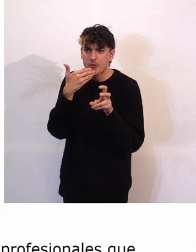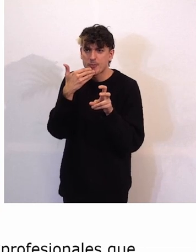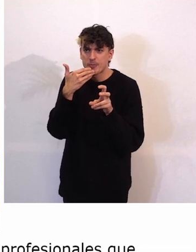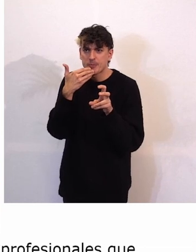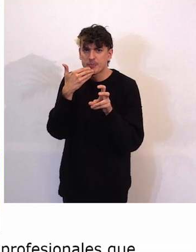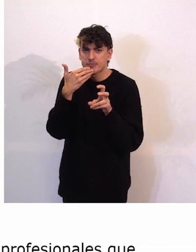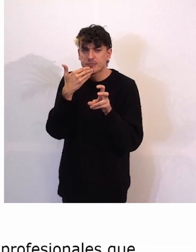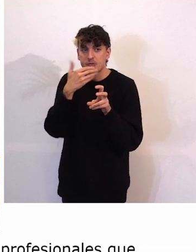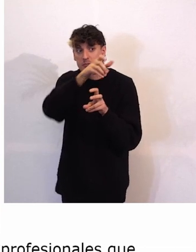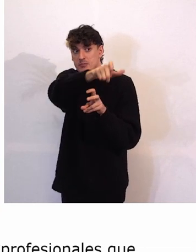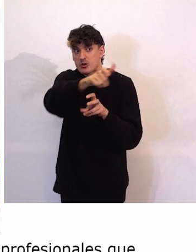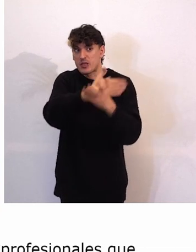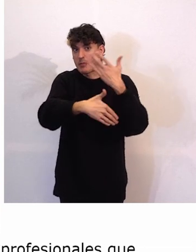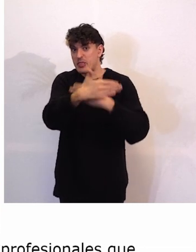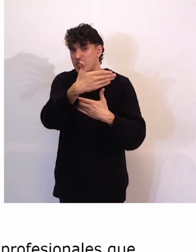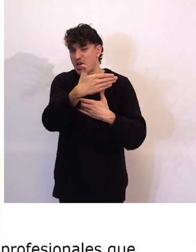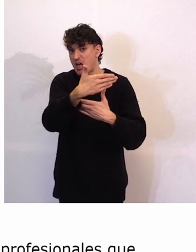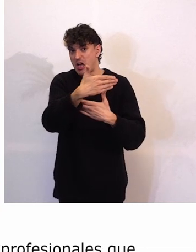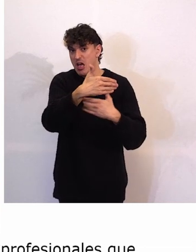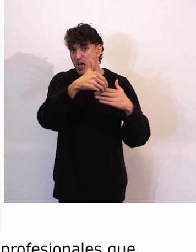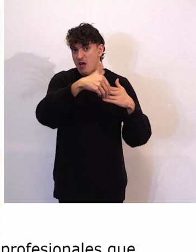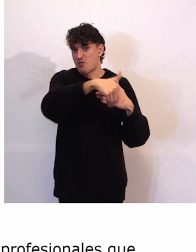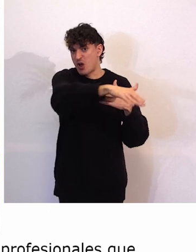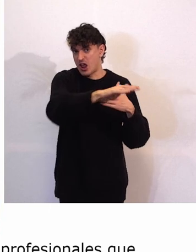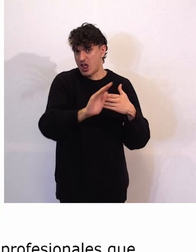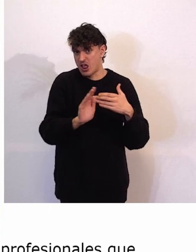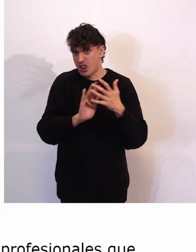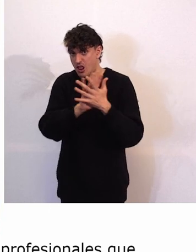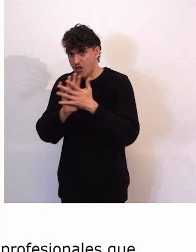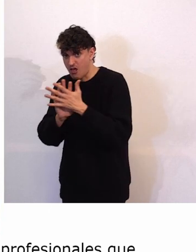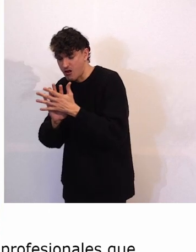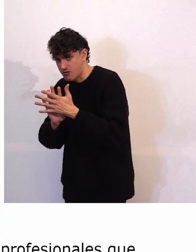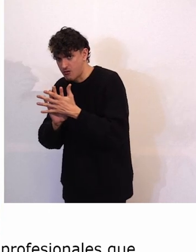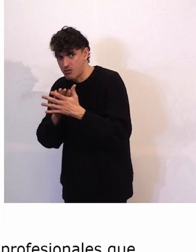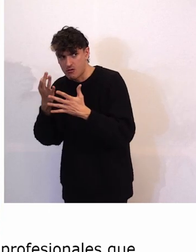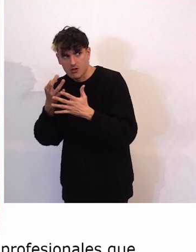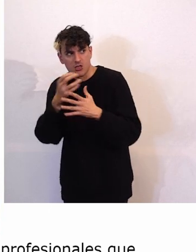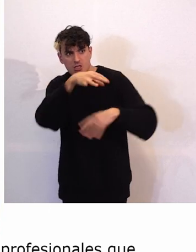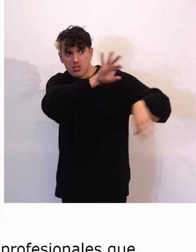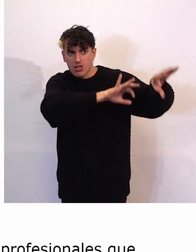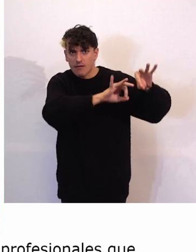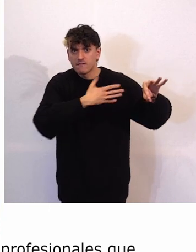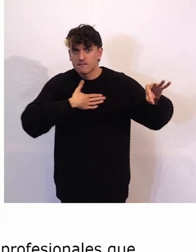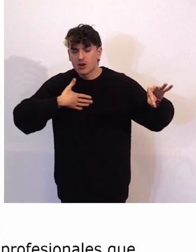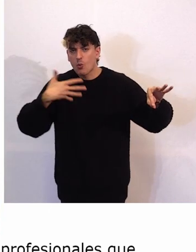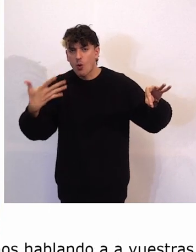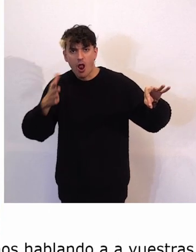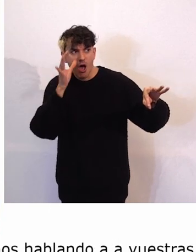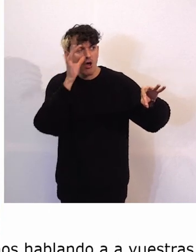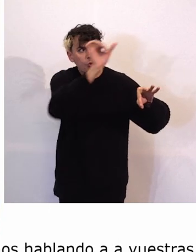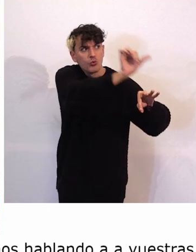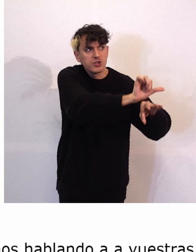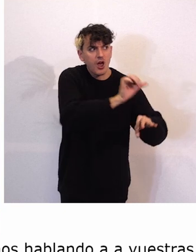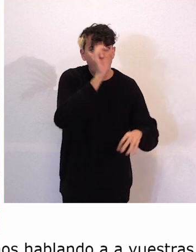y que en algún momento habría que dar la oportunidad de escuchar realmente cuáles eran las decisiones que queréis tomar y cuál es vuestra